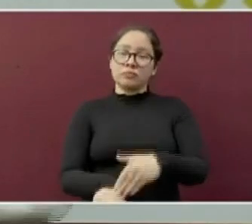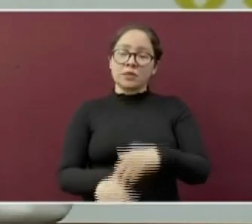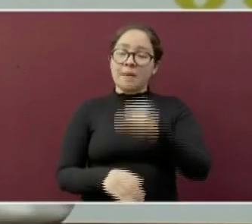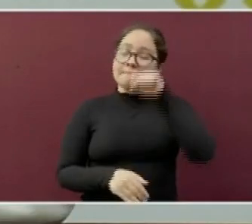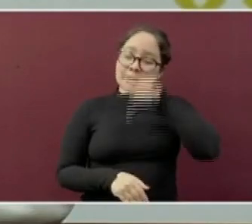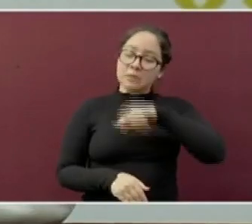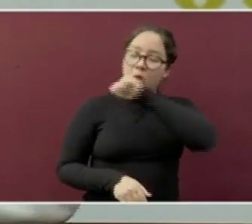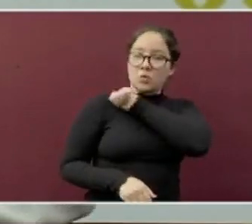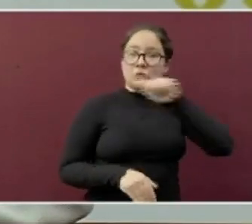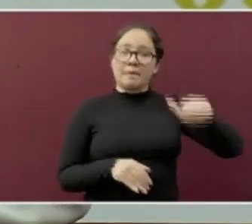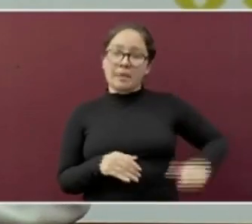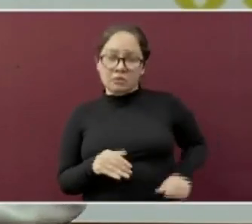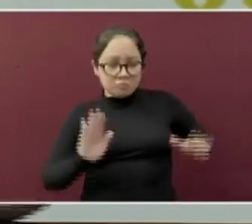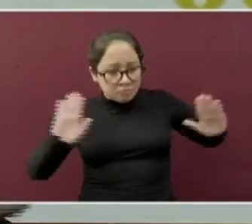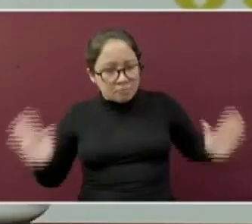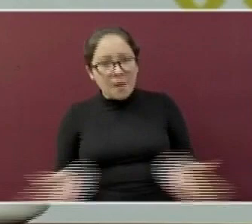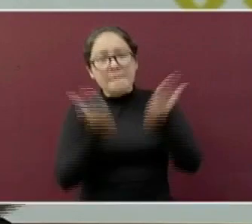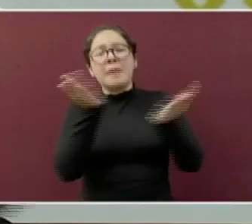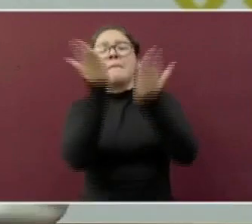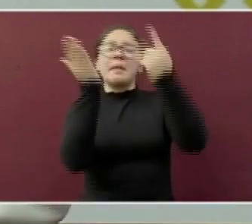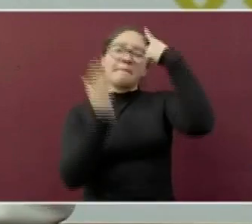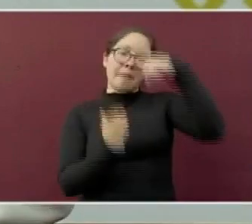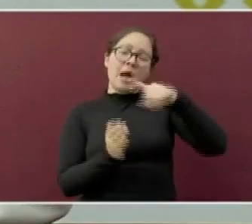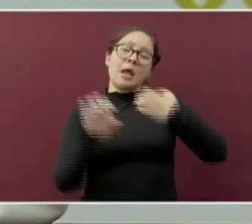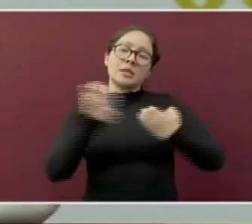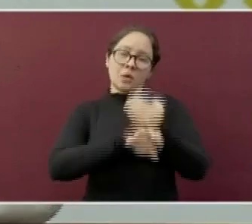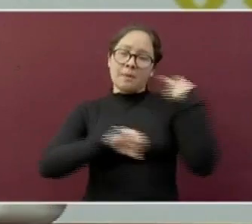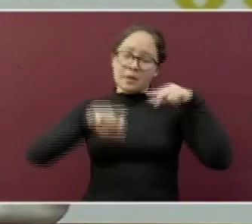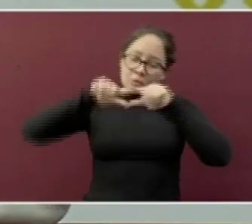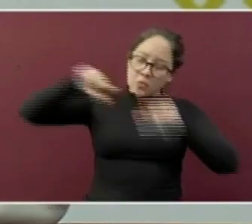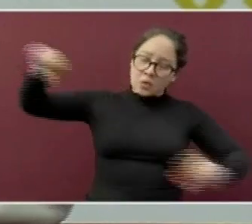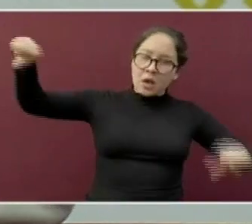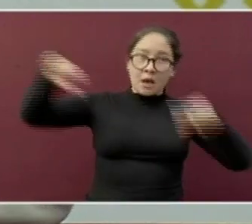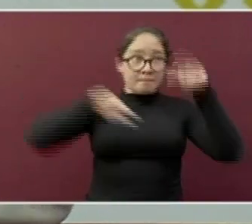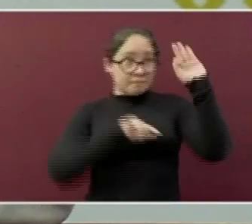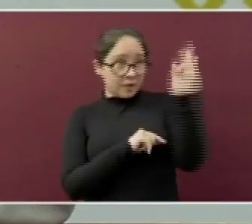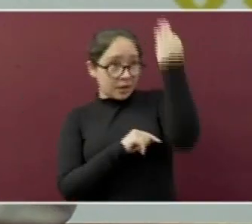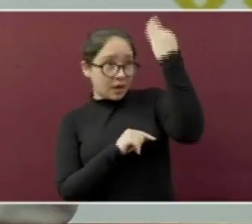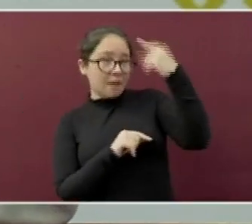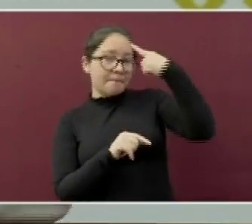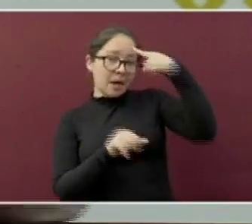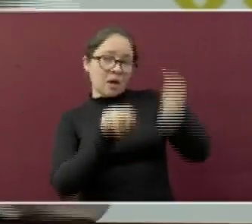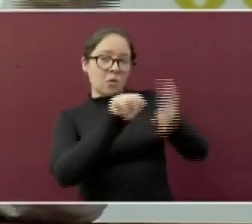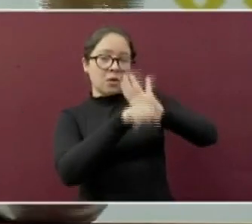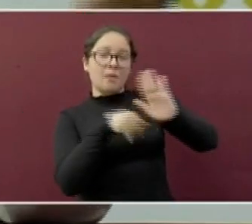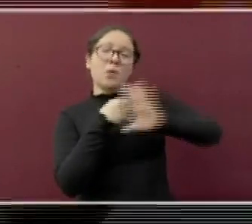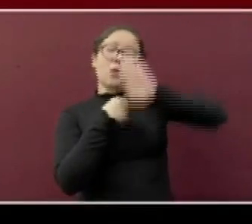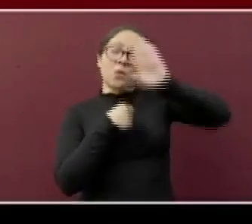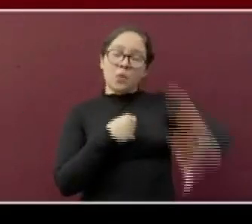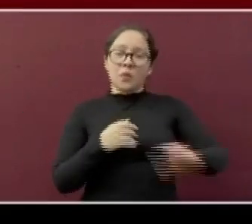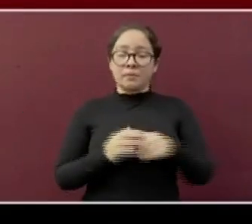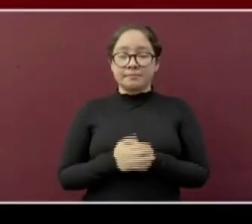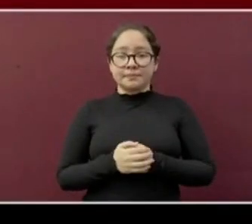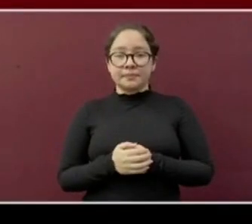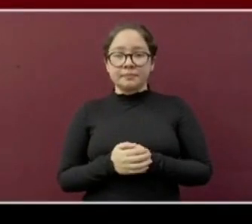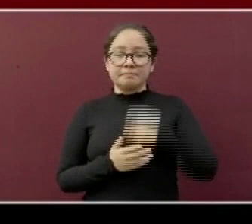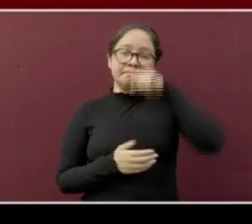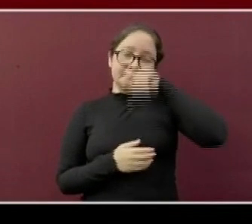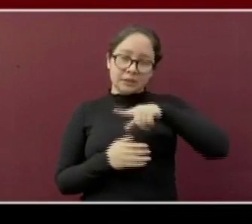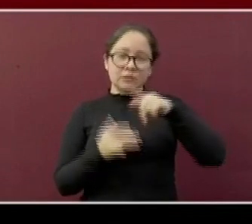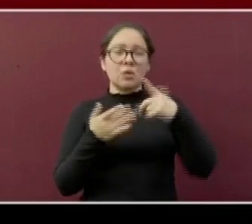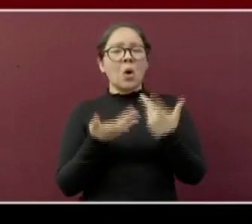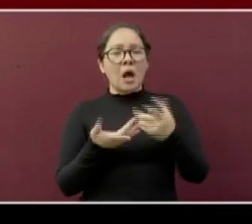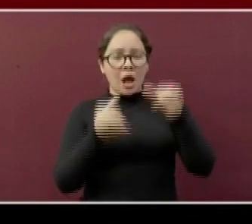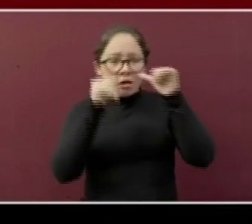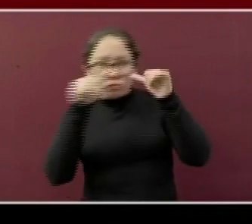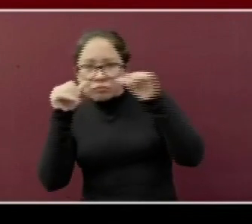ayuntamientos promoviendo la estrategia estatal y nacional contra el coronavirus, así como los canales de